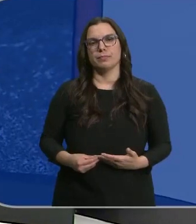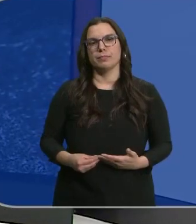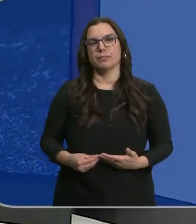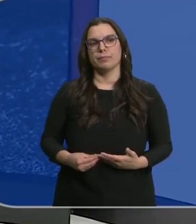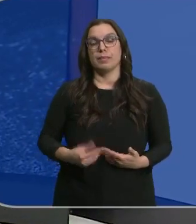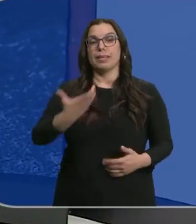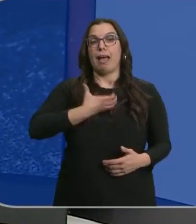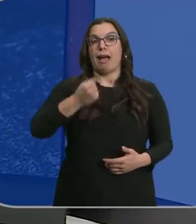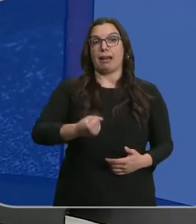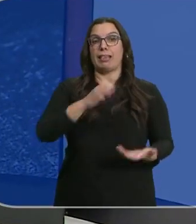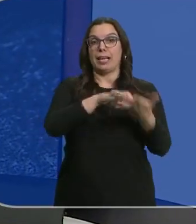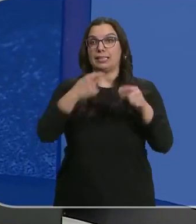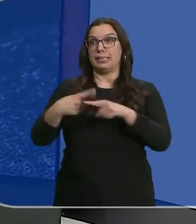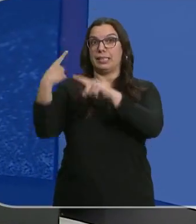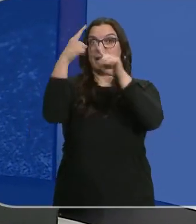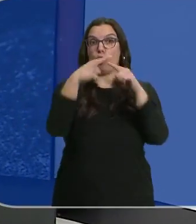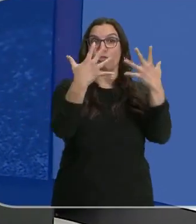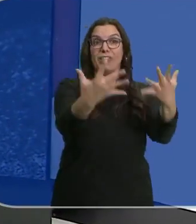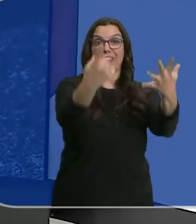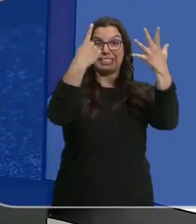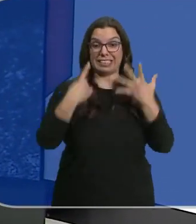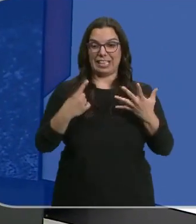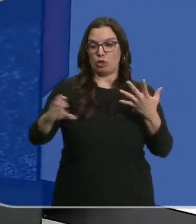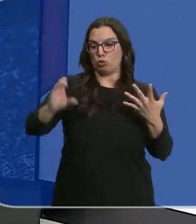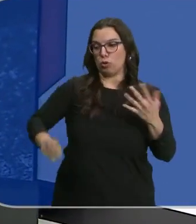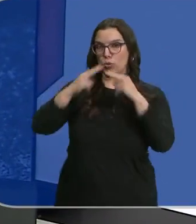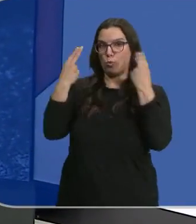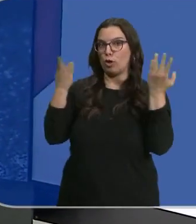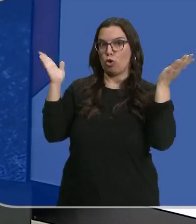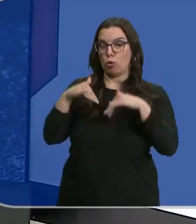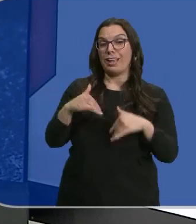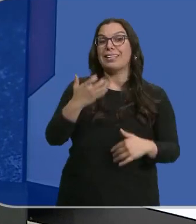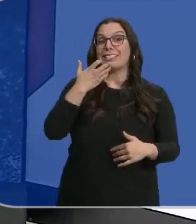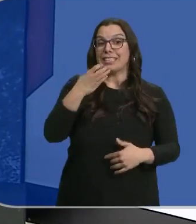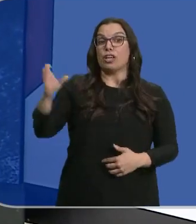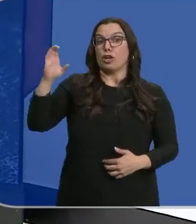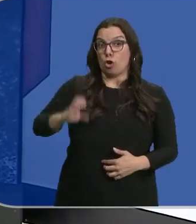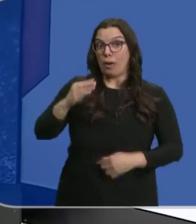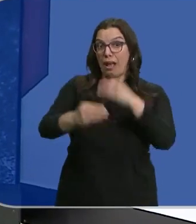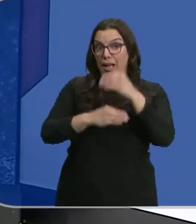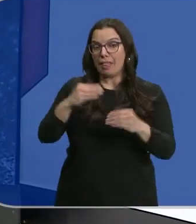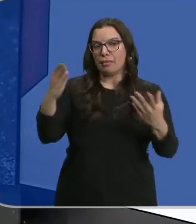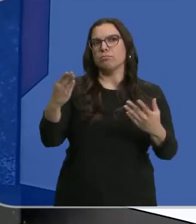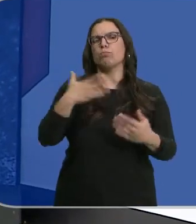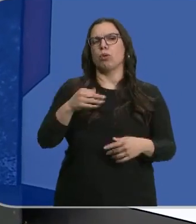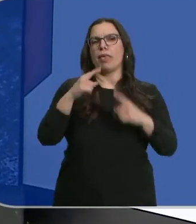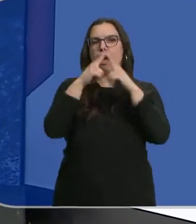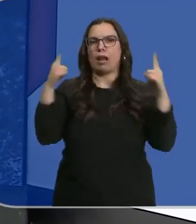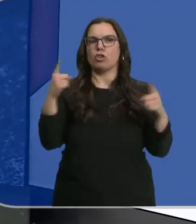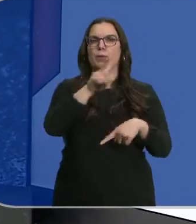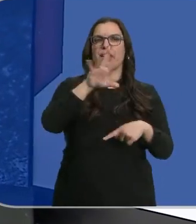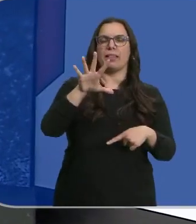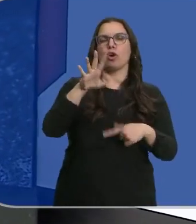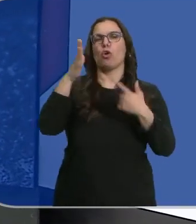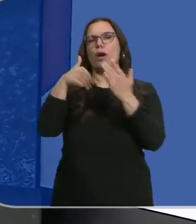Seis de cada diez alcaldes en Castilla y León no cobra un sueldo público. Eso sí, los que lo hacen tienen un salario entre los 25 y los 90.000 euros en